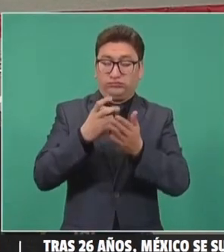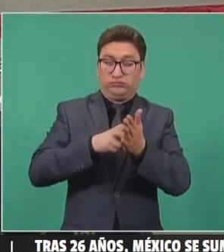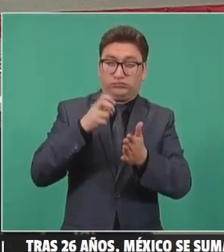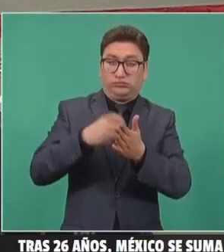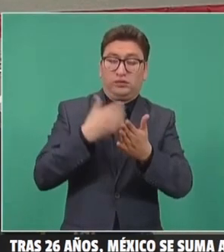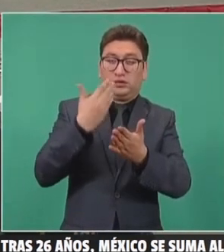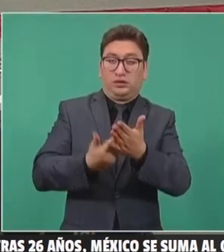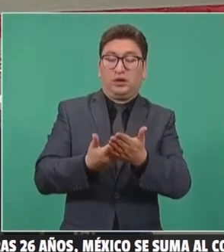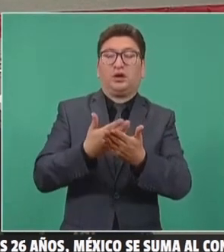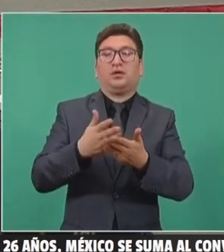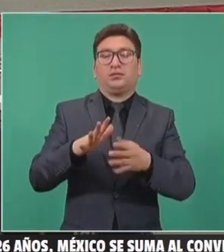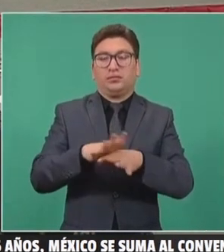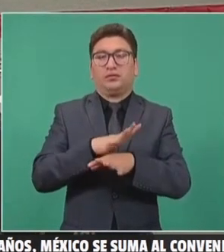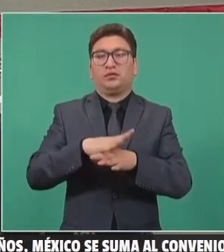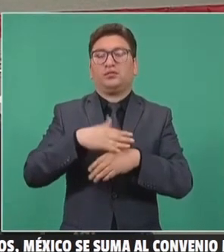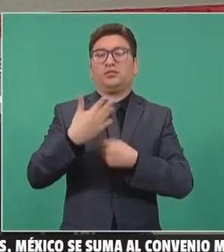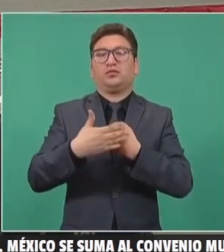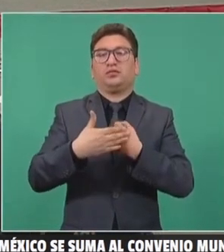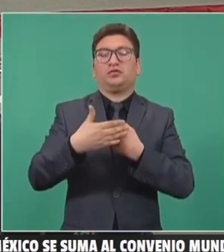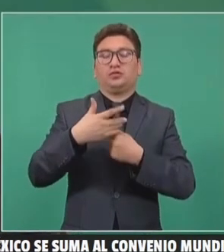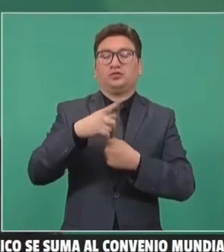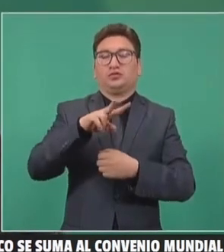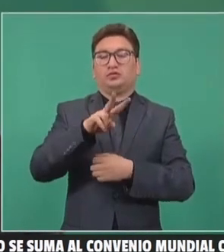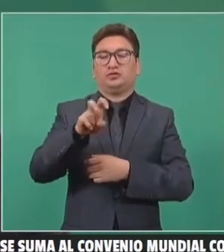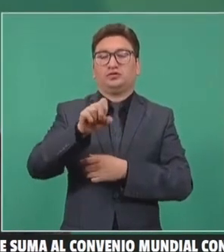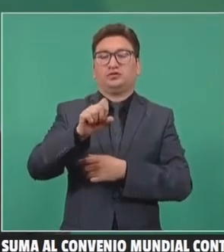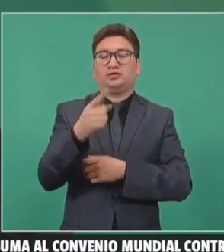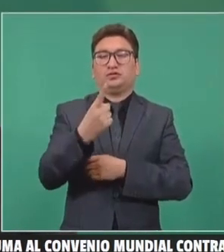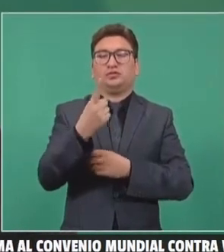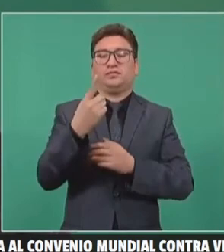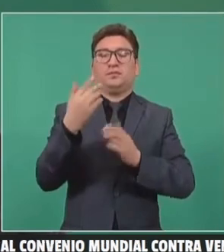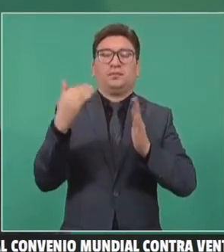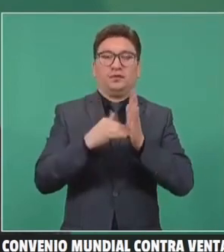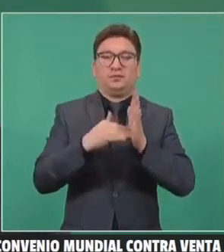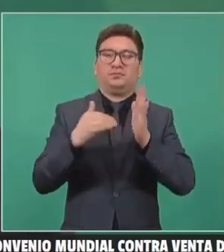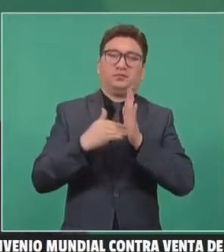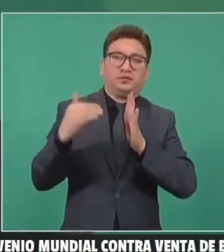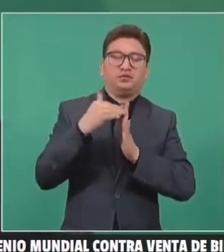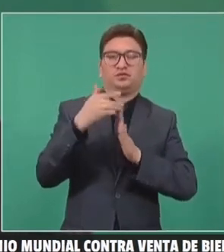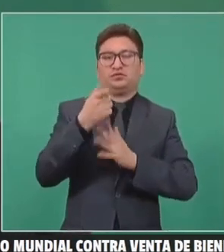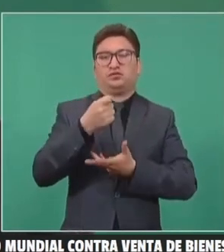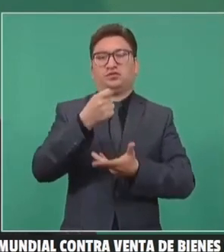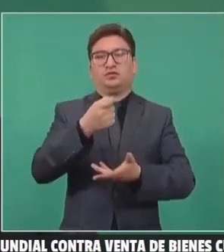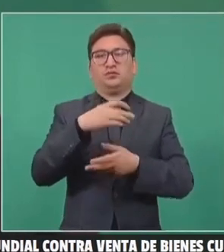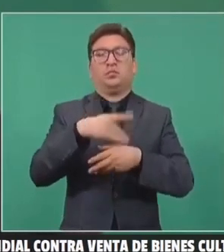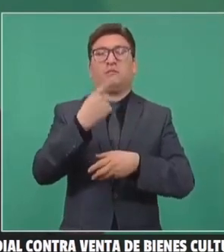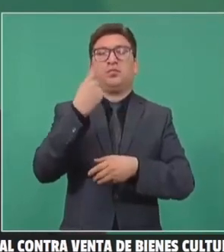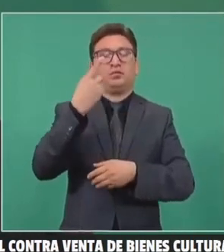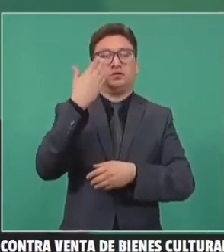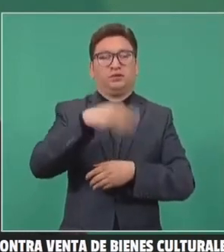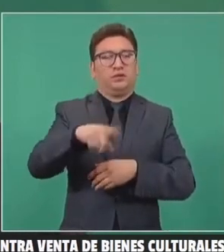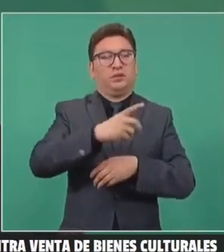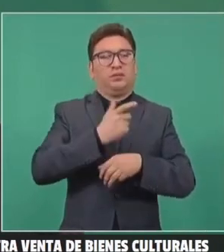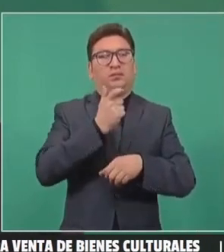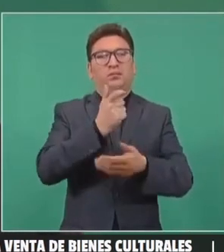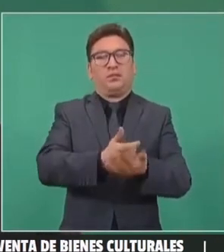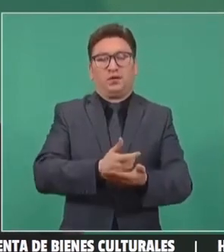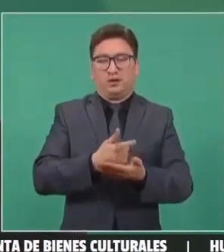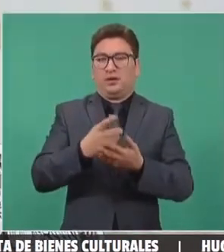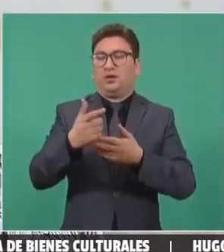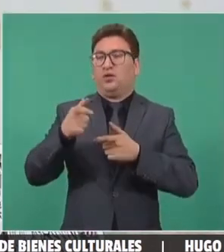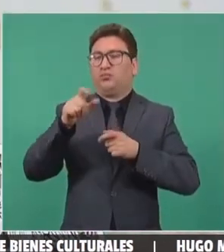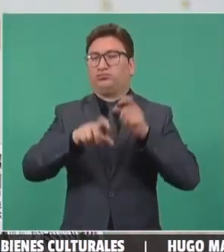presupuesto de 261 mil millones, debido a indemnizaciones, cancelación de